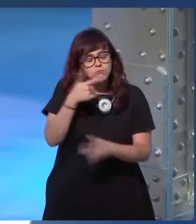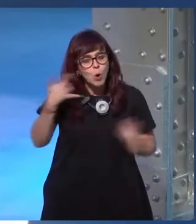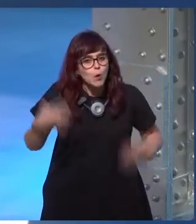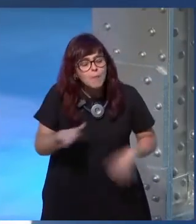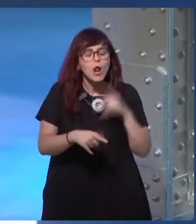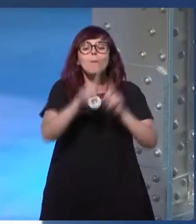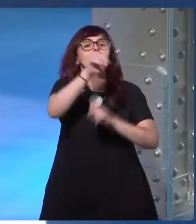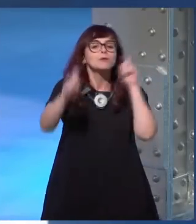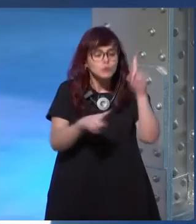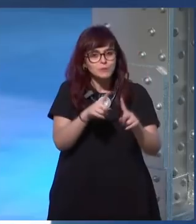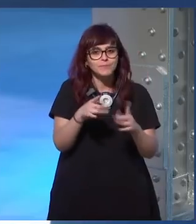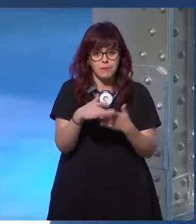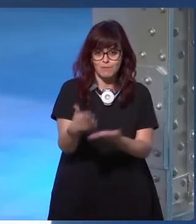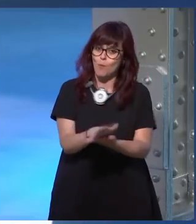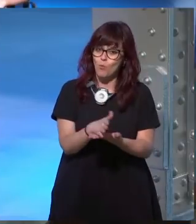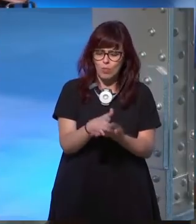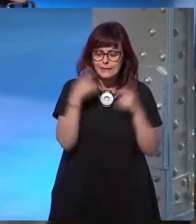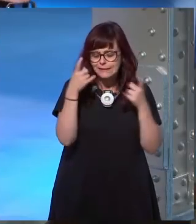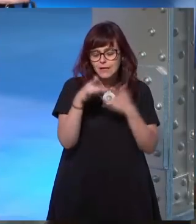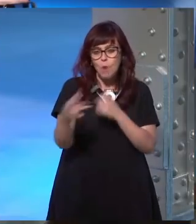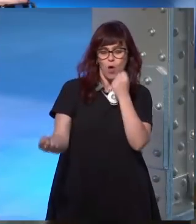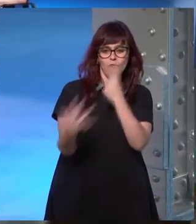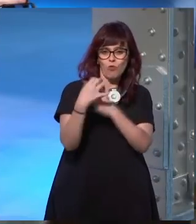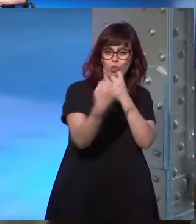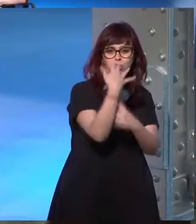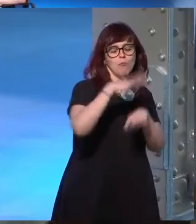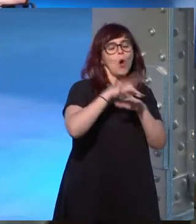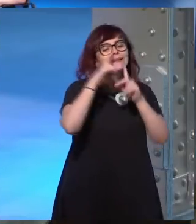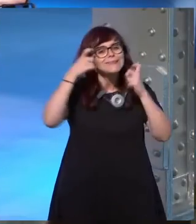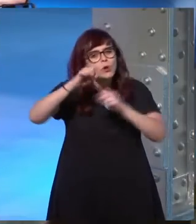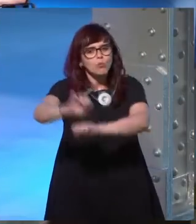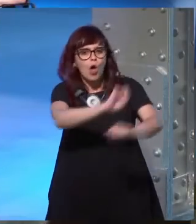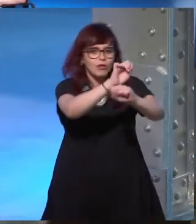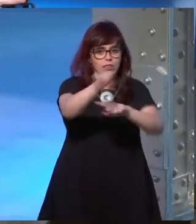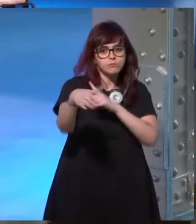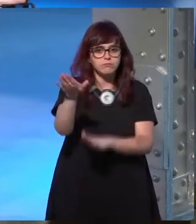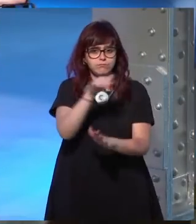pero volviendo a la pregunta modero las influencias que me llegan y me protejo de la medida de lo posible